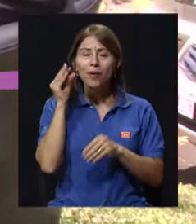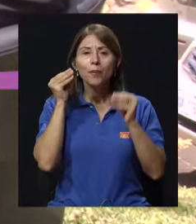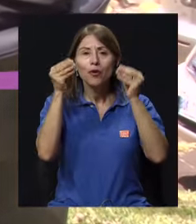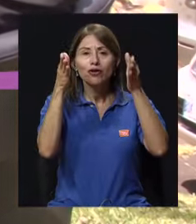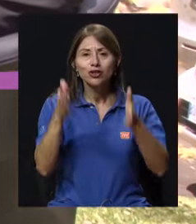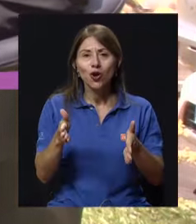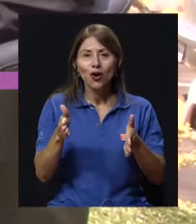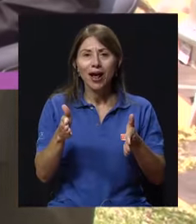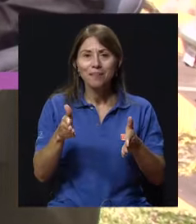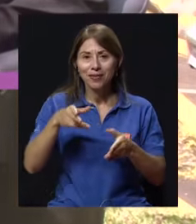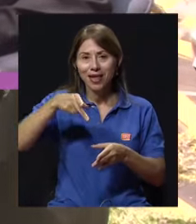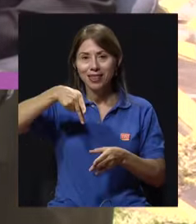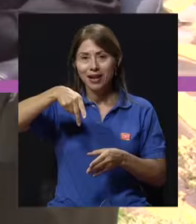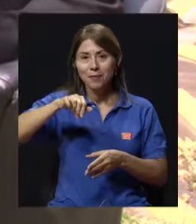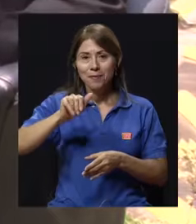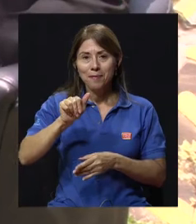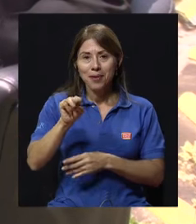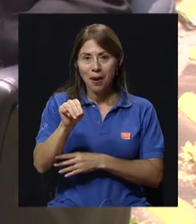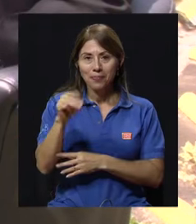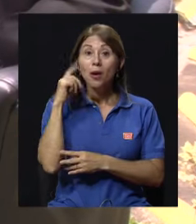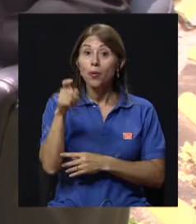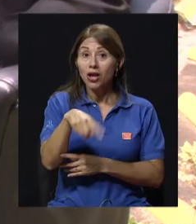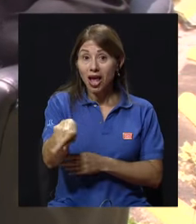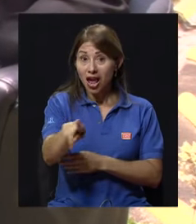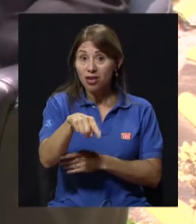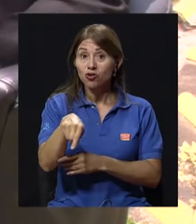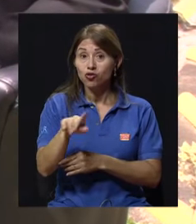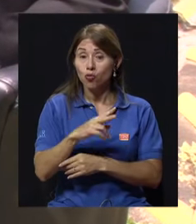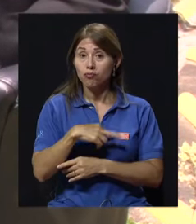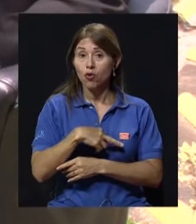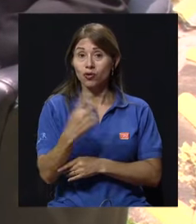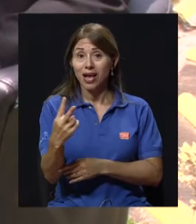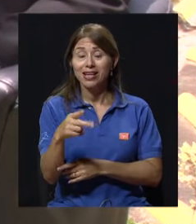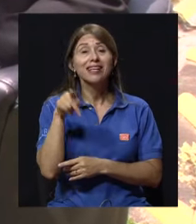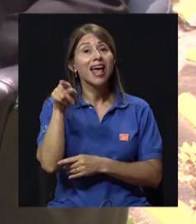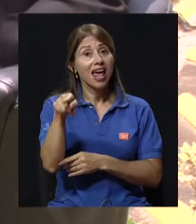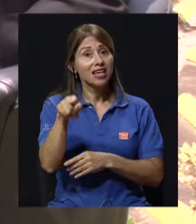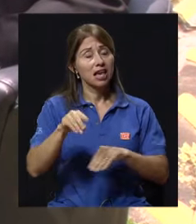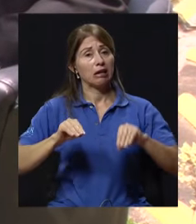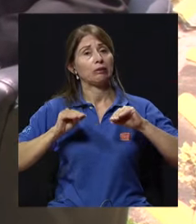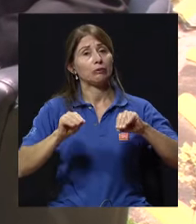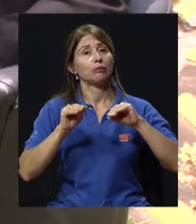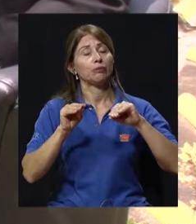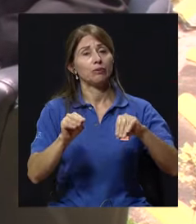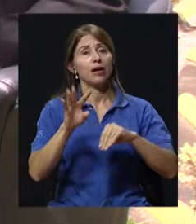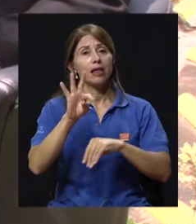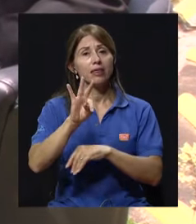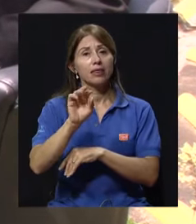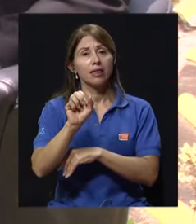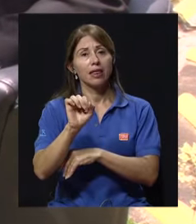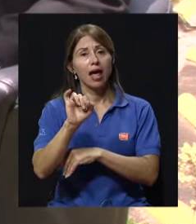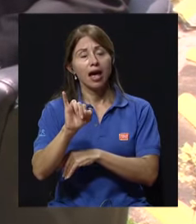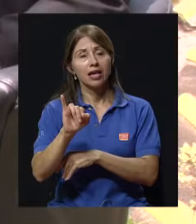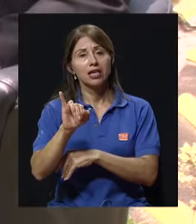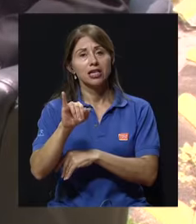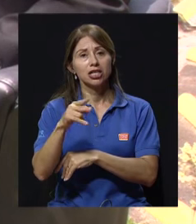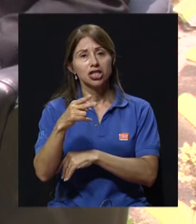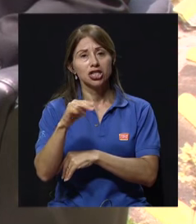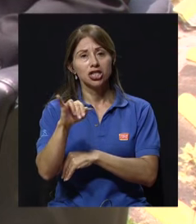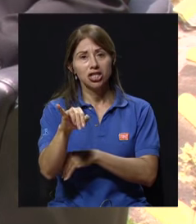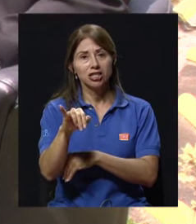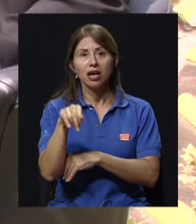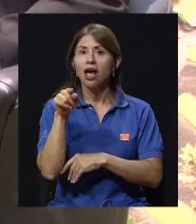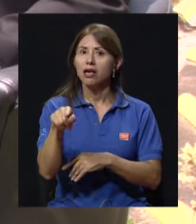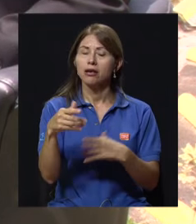del PIAM, porque ellos son voluntarios, que ella daba tai chi. Esa se excedió, porque esa se puso a